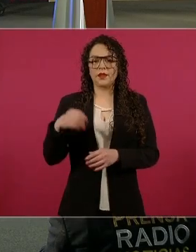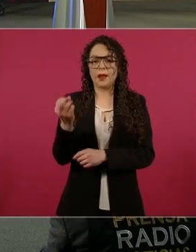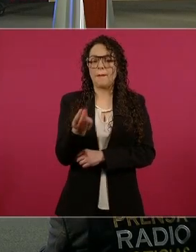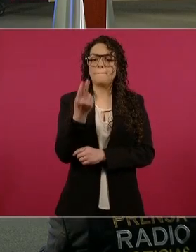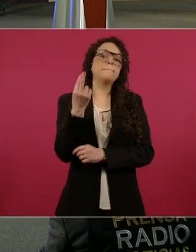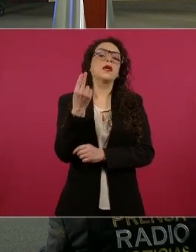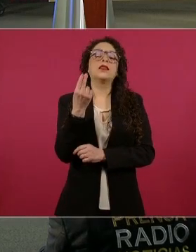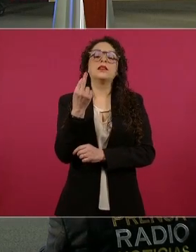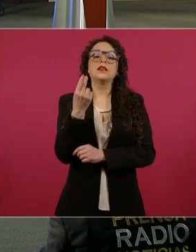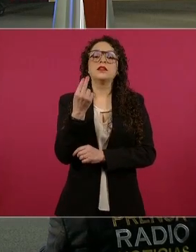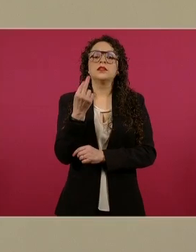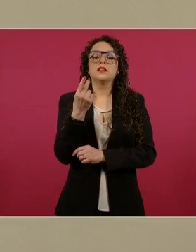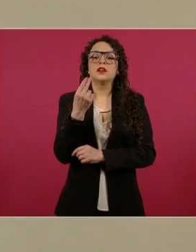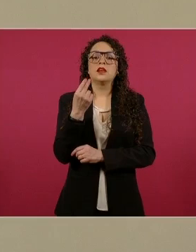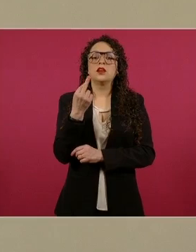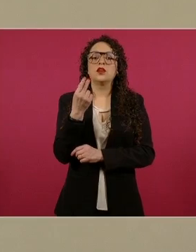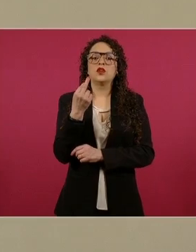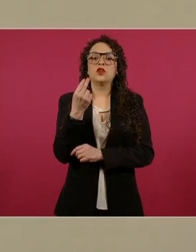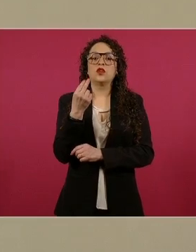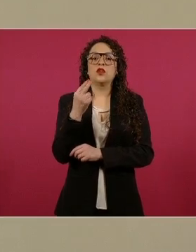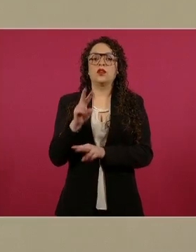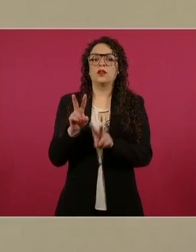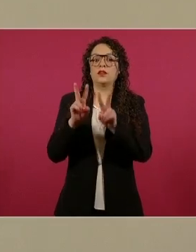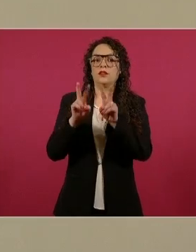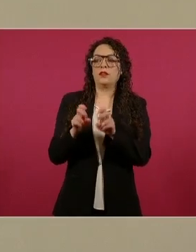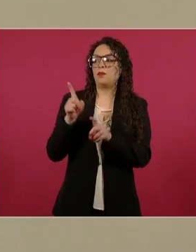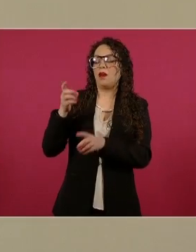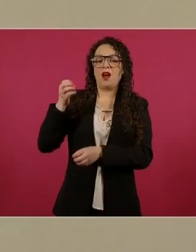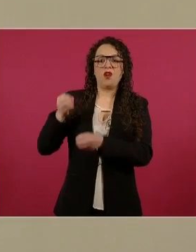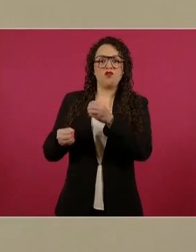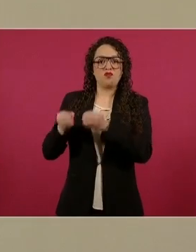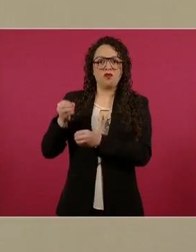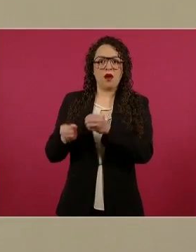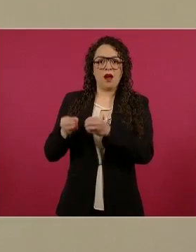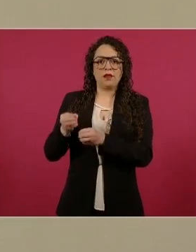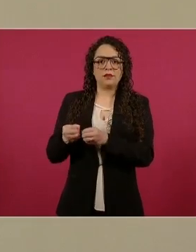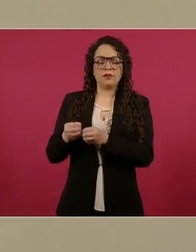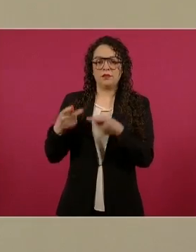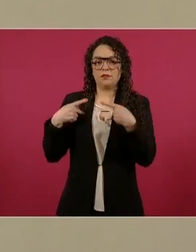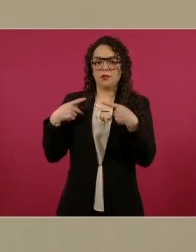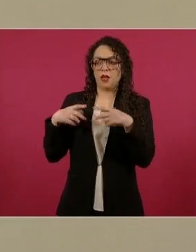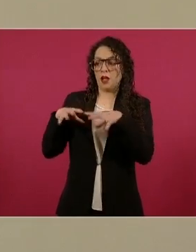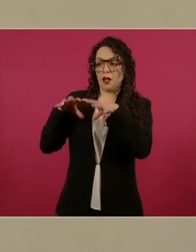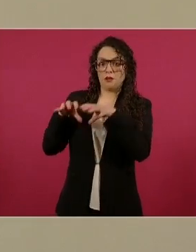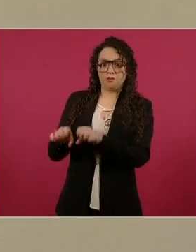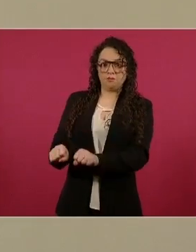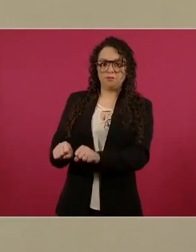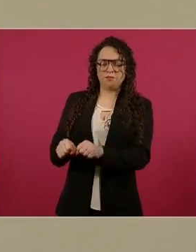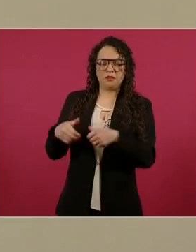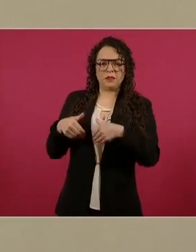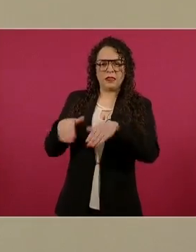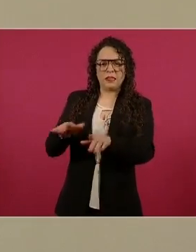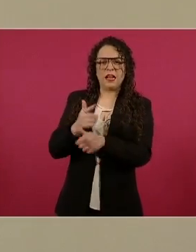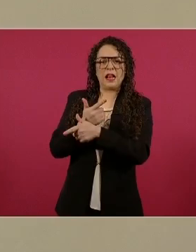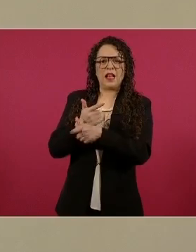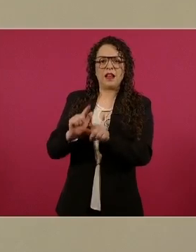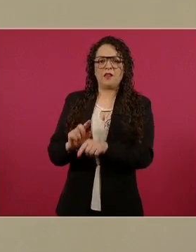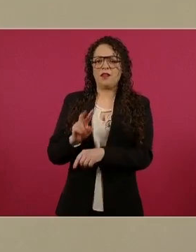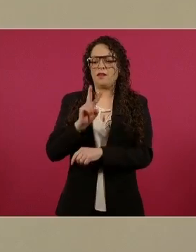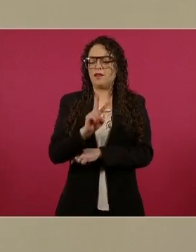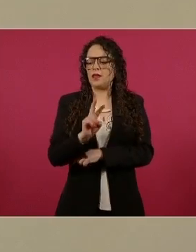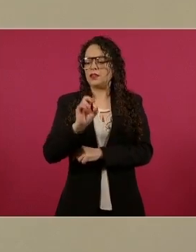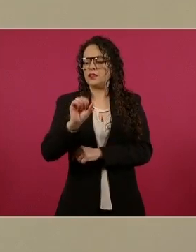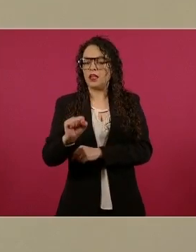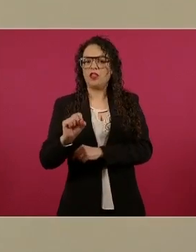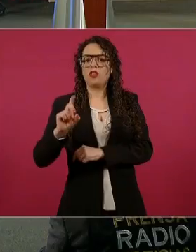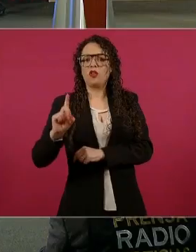relevantes de jueces o de PPLs que son liberados en fin de semana. Y si me permite,